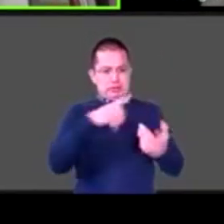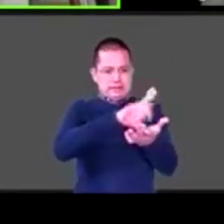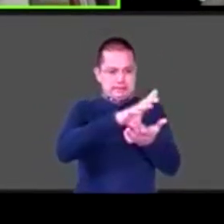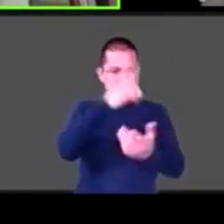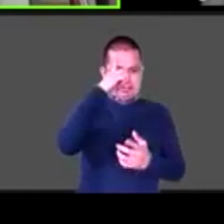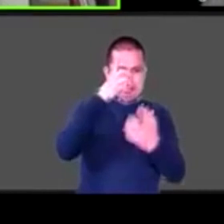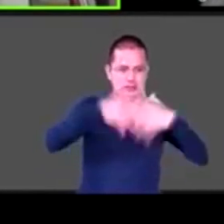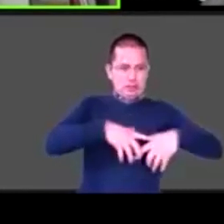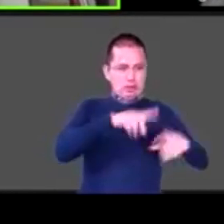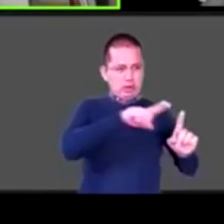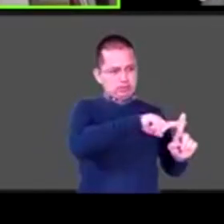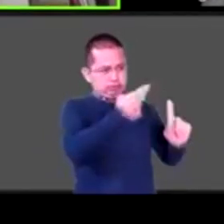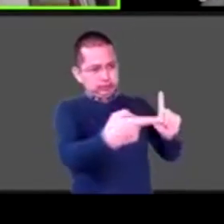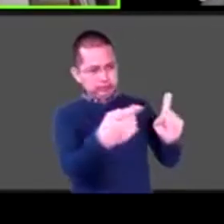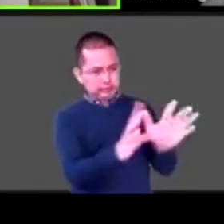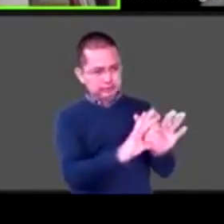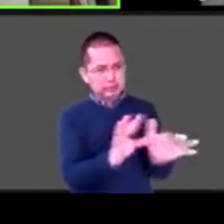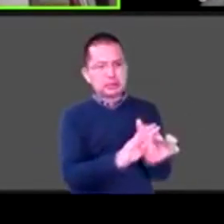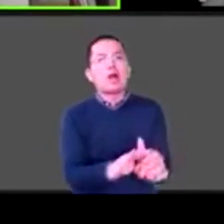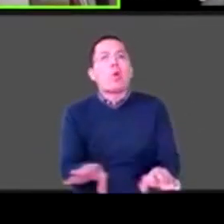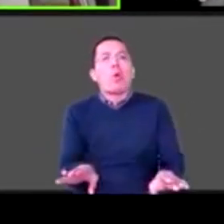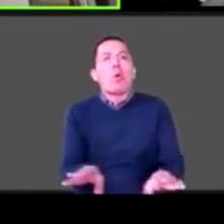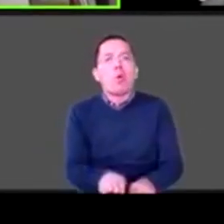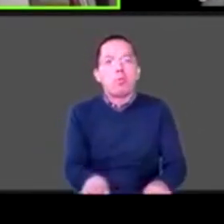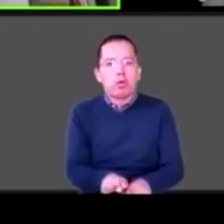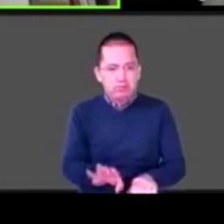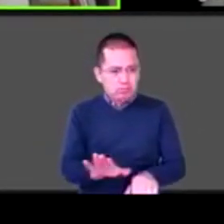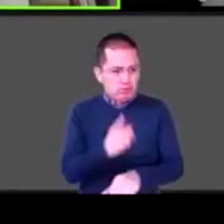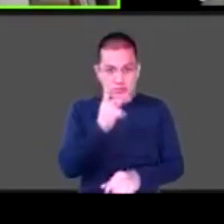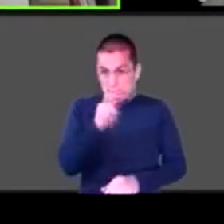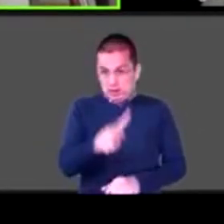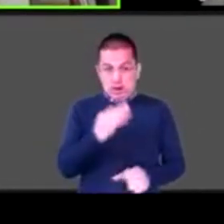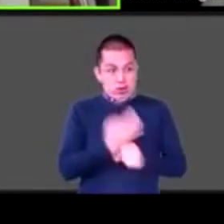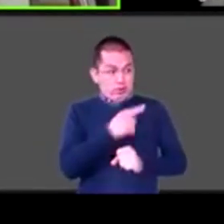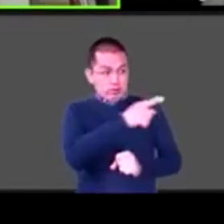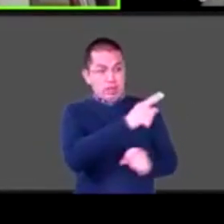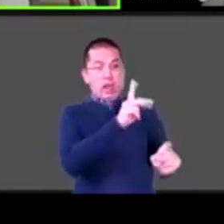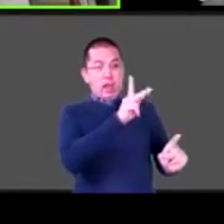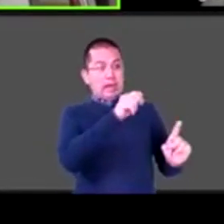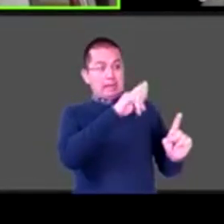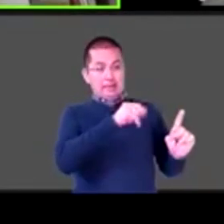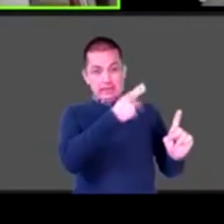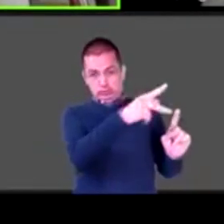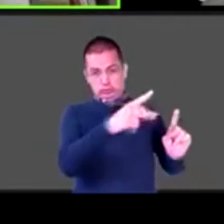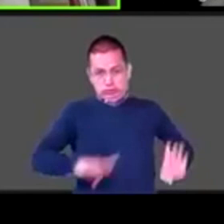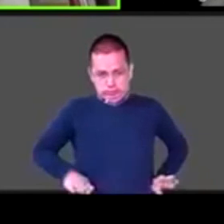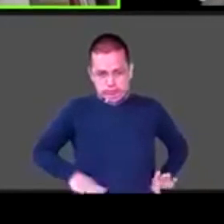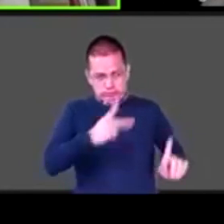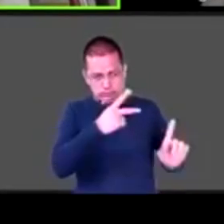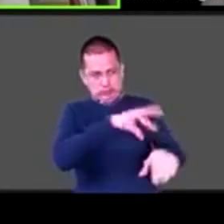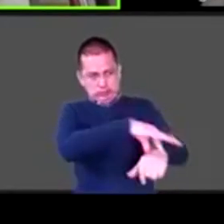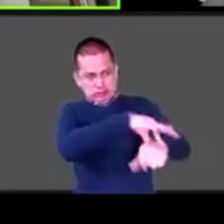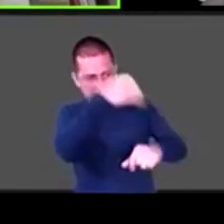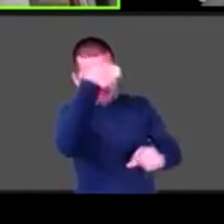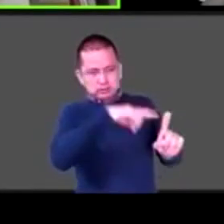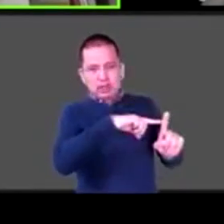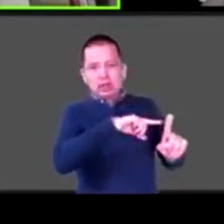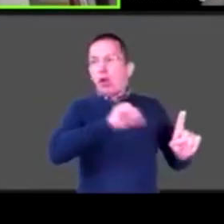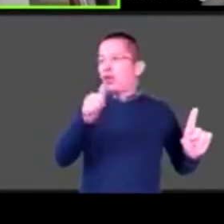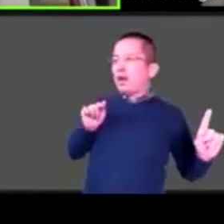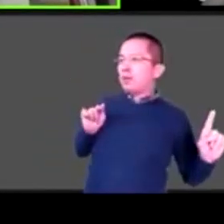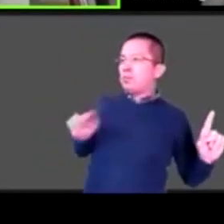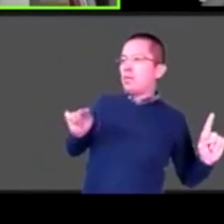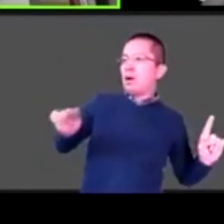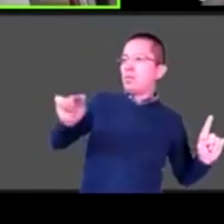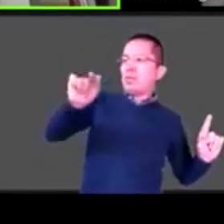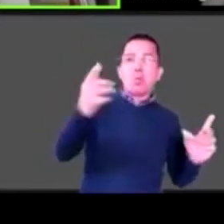muy vulnerable donde mucha gente va a vivir una situación similar a la que vivió Katia y están pidiendo que les ayudes un